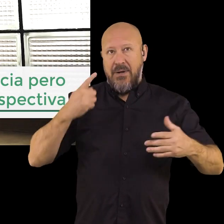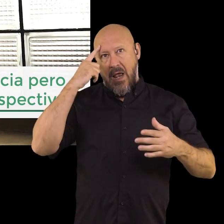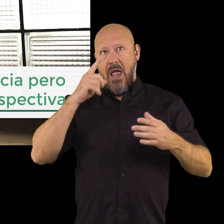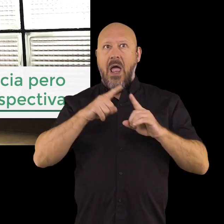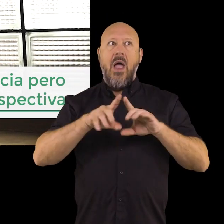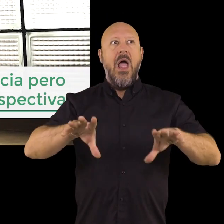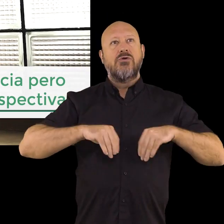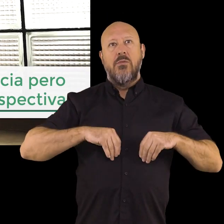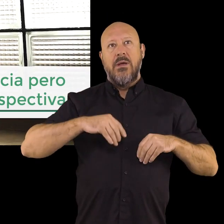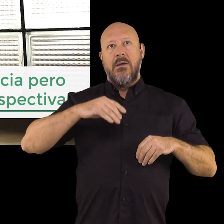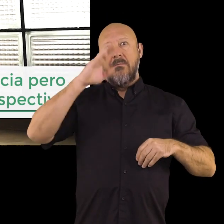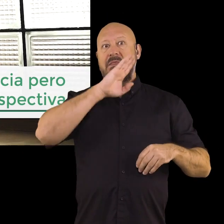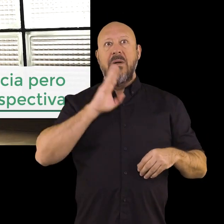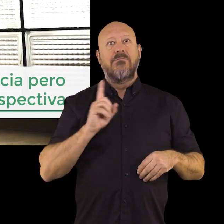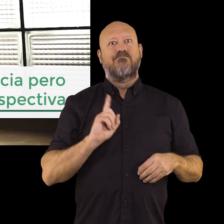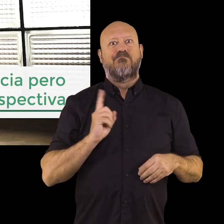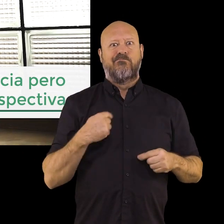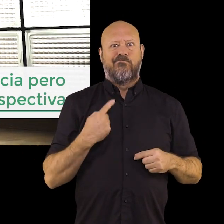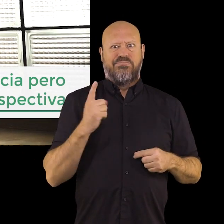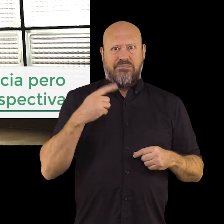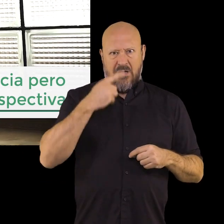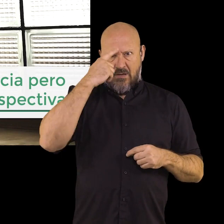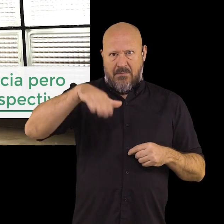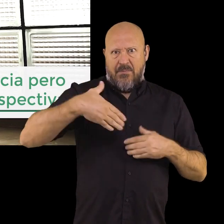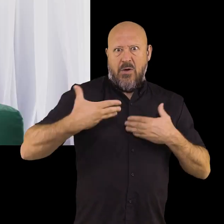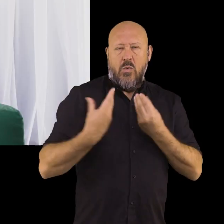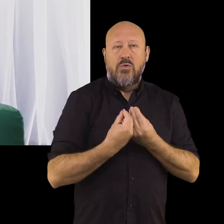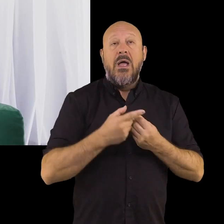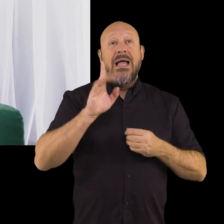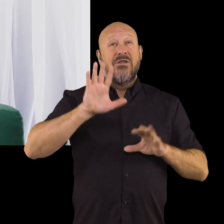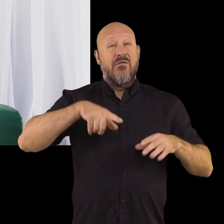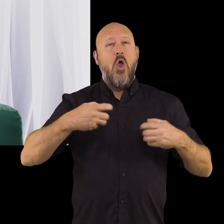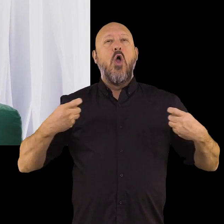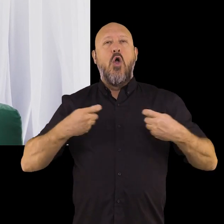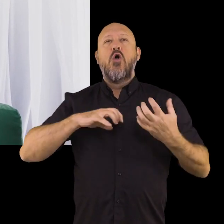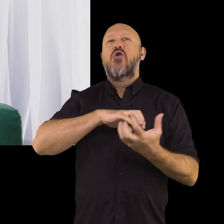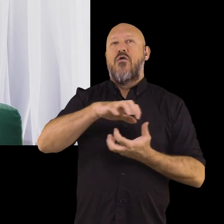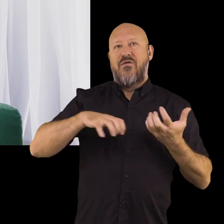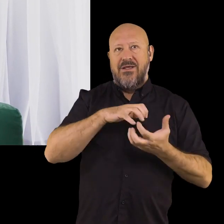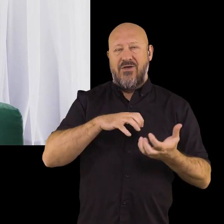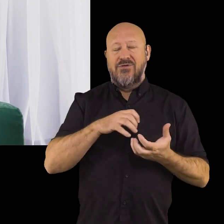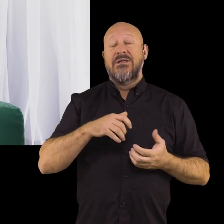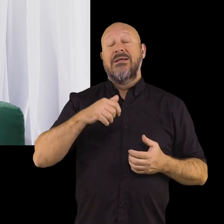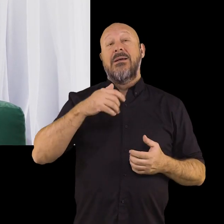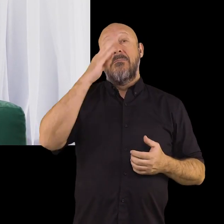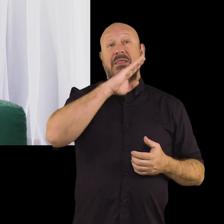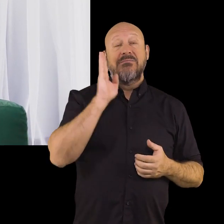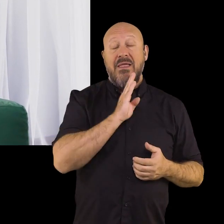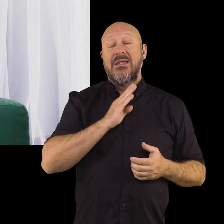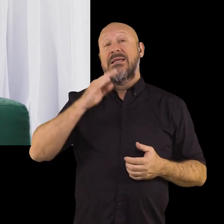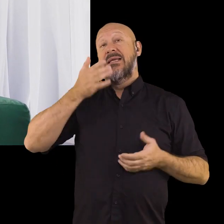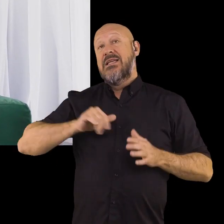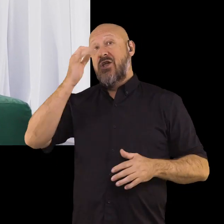siempre se asume por parte de los progenitores esta situación y esto puede generar conflictos entre hijos e